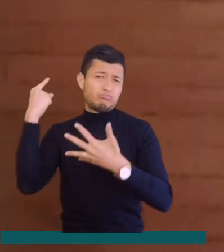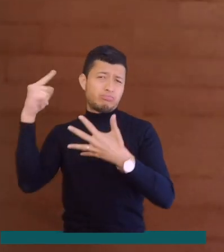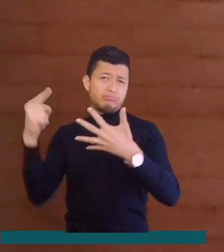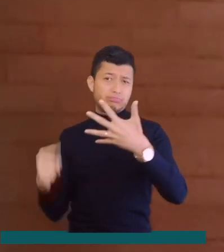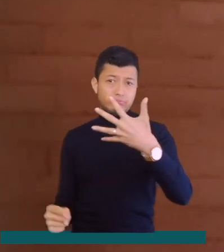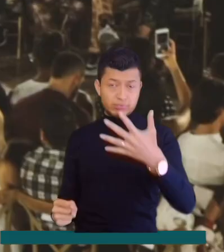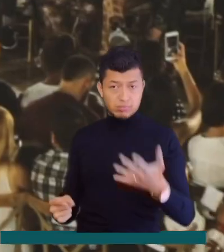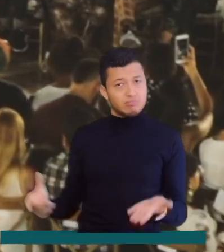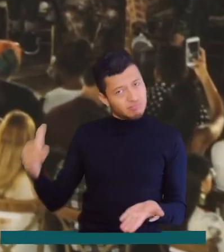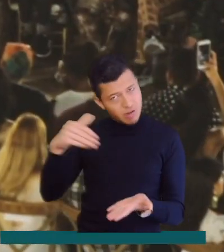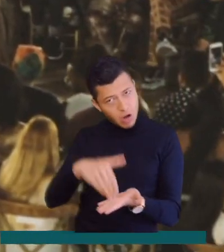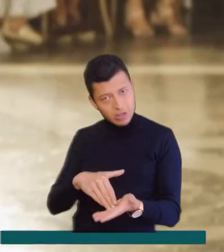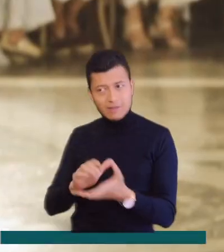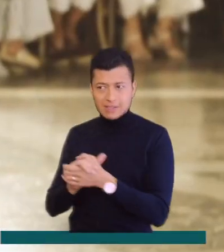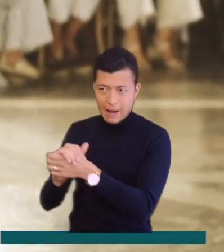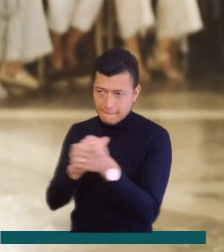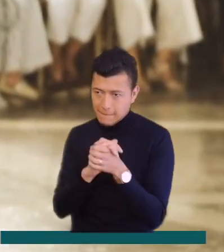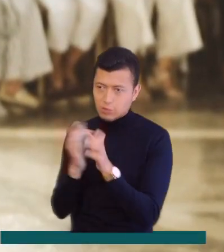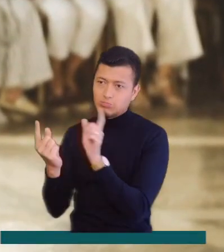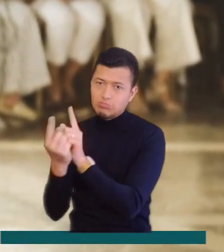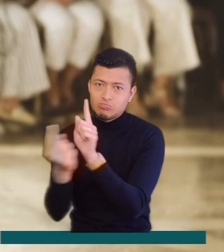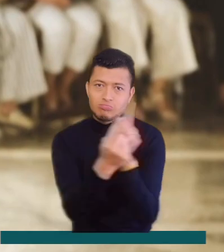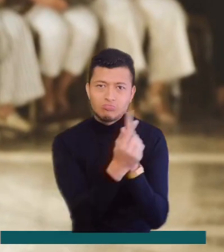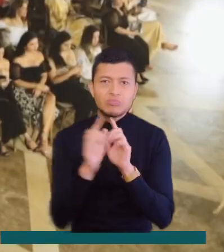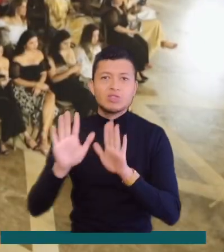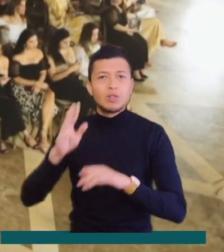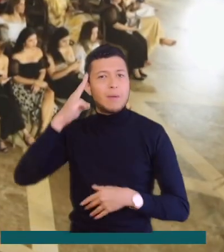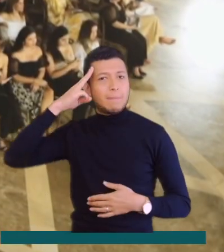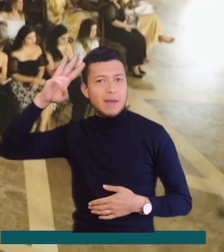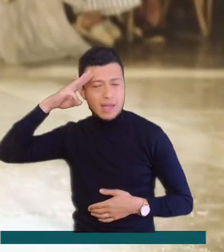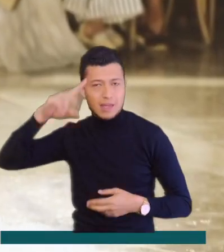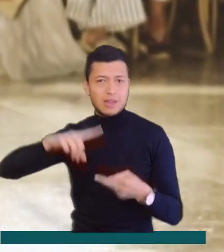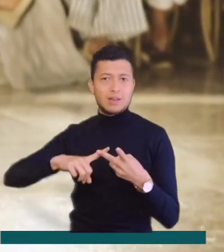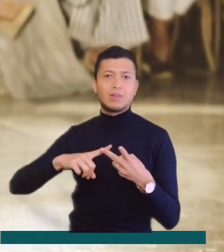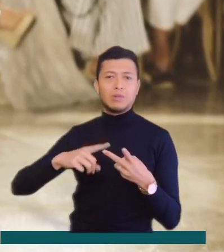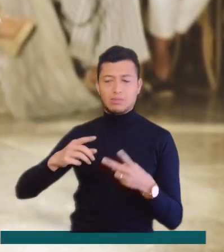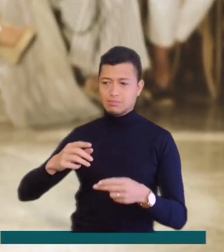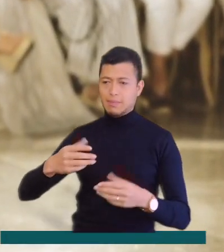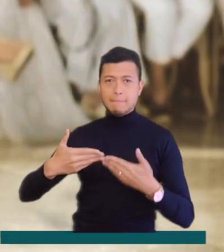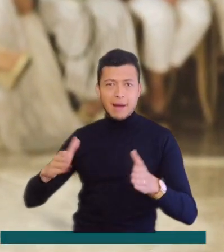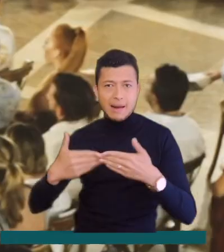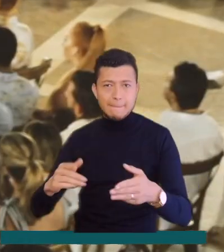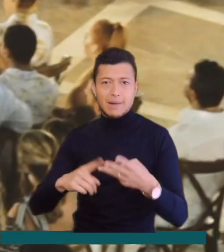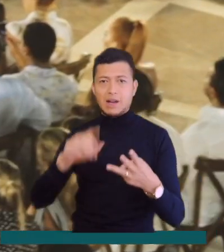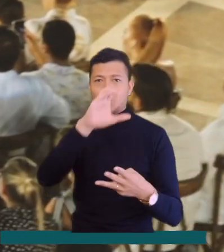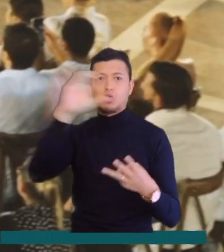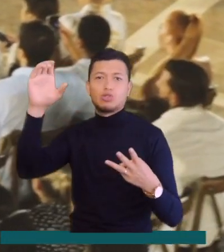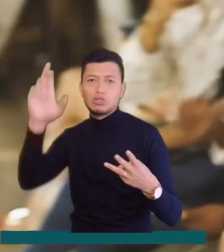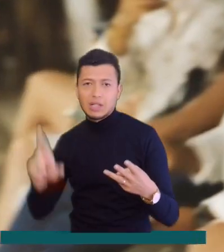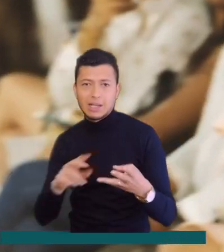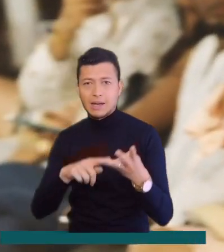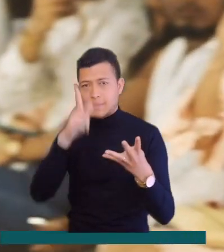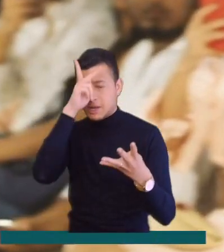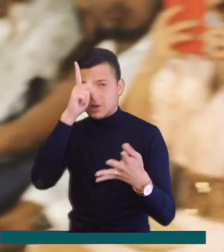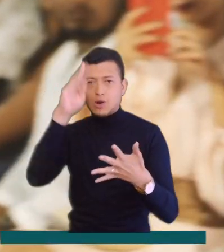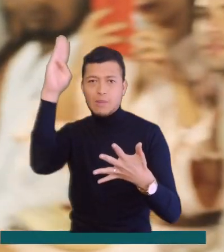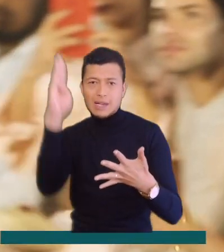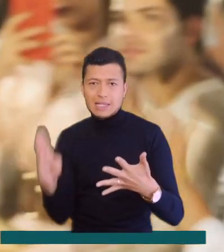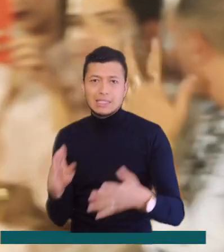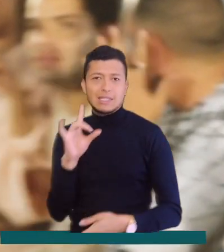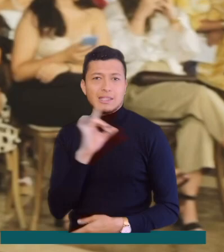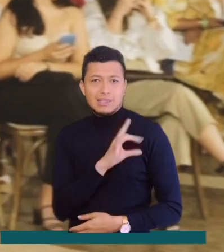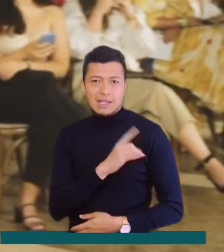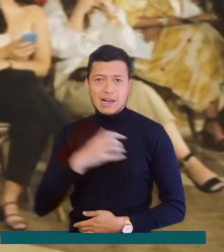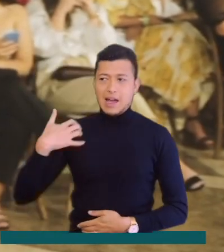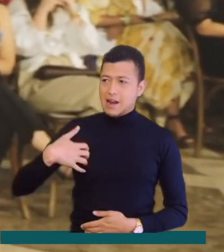Nos vamos a reencontrar con nuestros amigos de México, de Panamá, de Costa Rica, de Perú, de Brasil, de Chile,